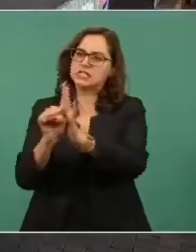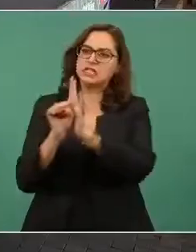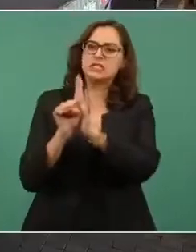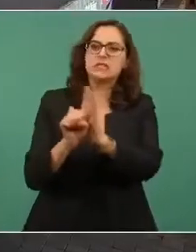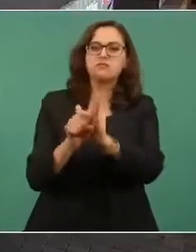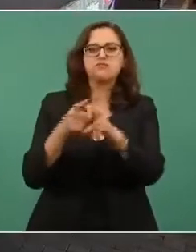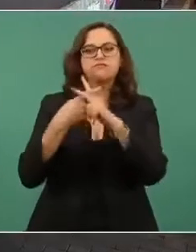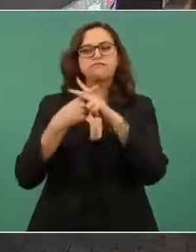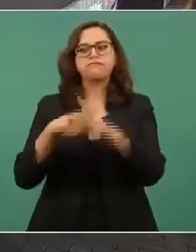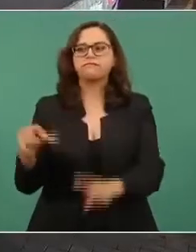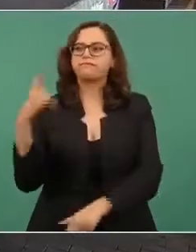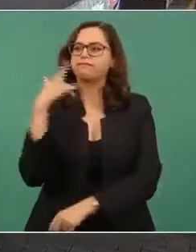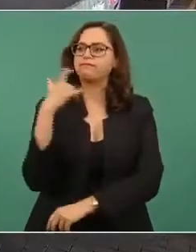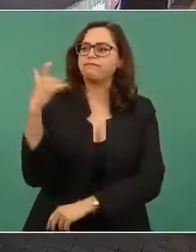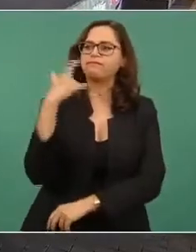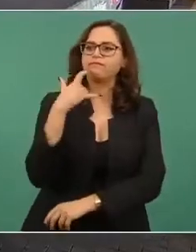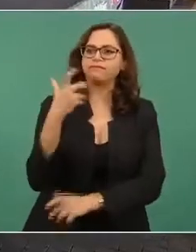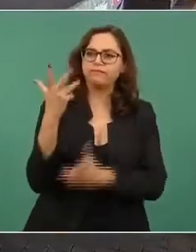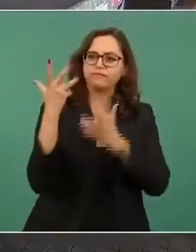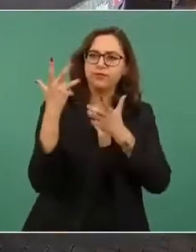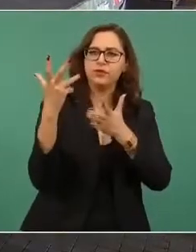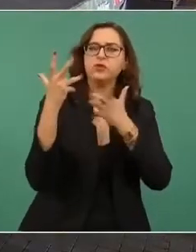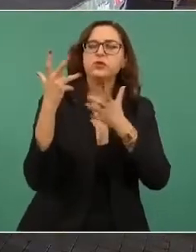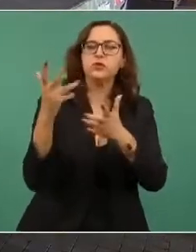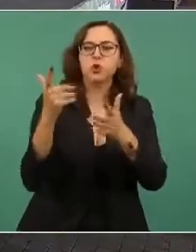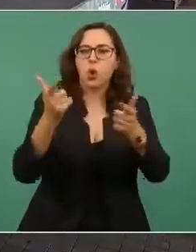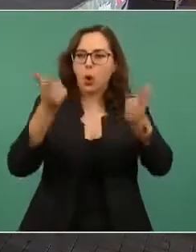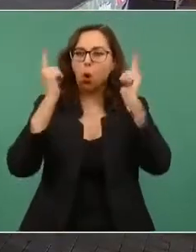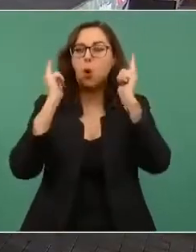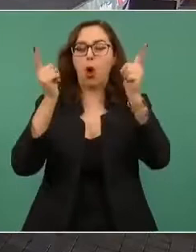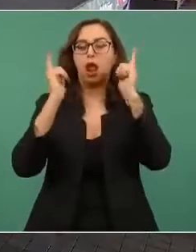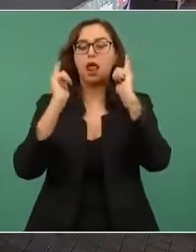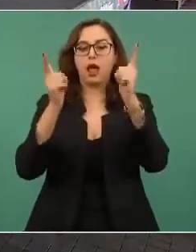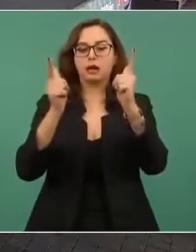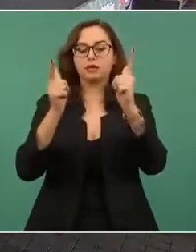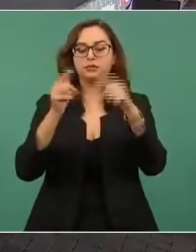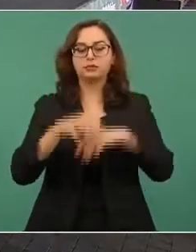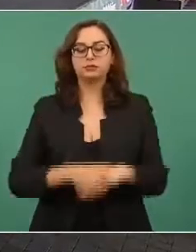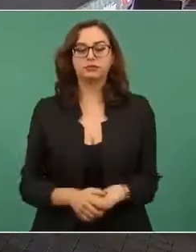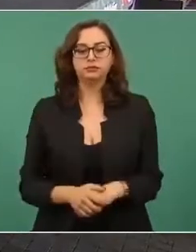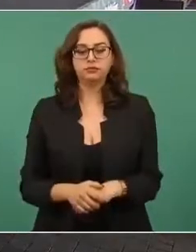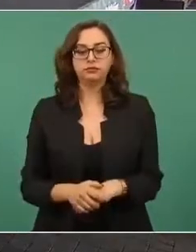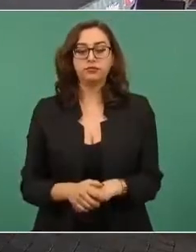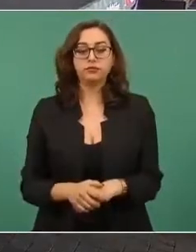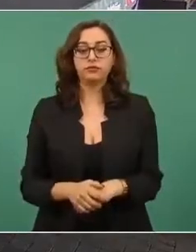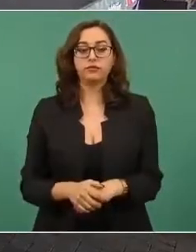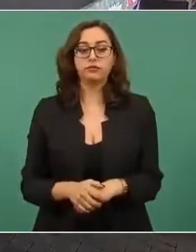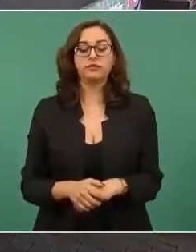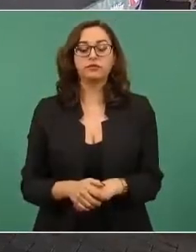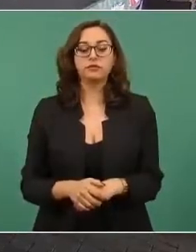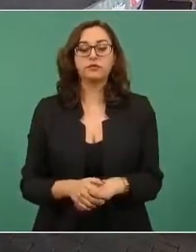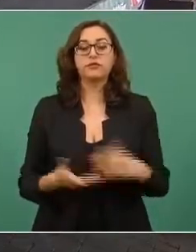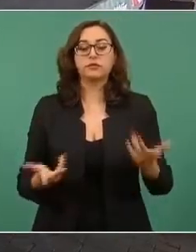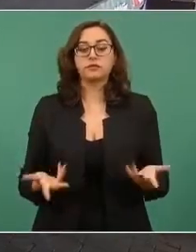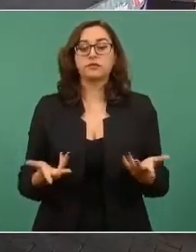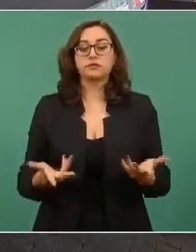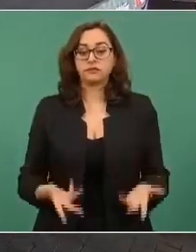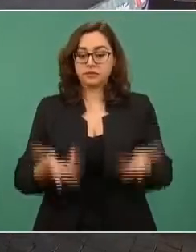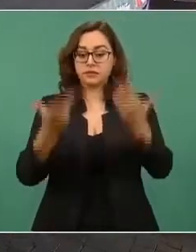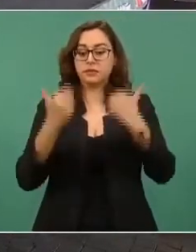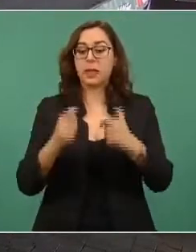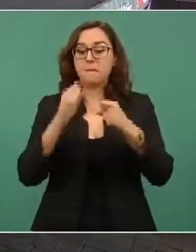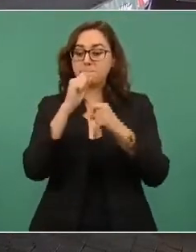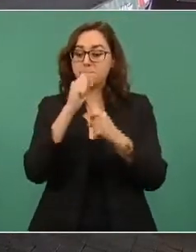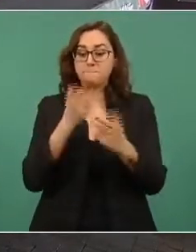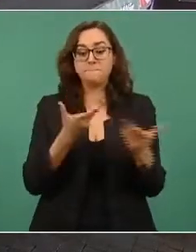Celebramos la presencia en esta conmemoración del vicedecano